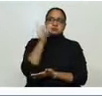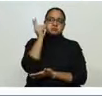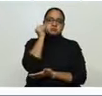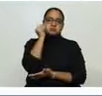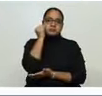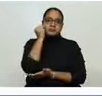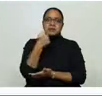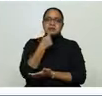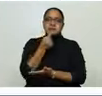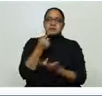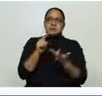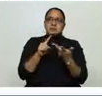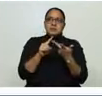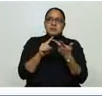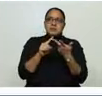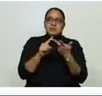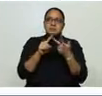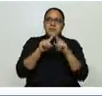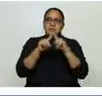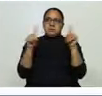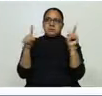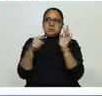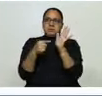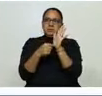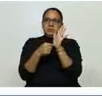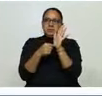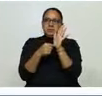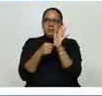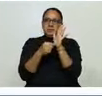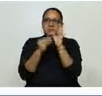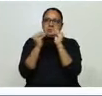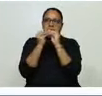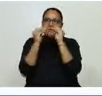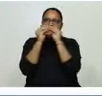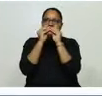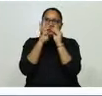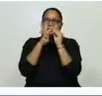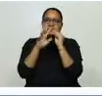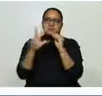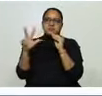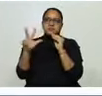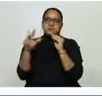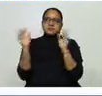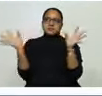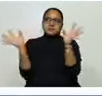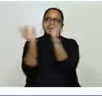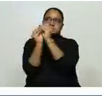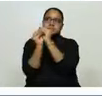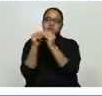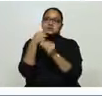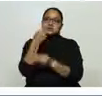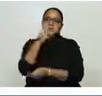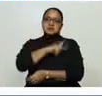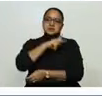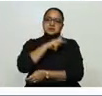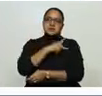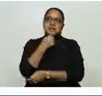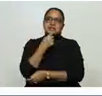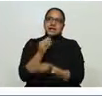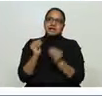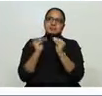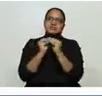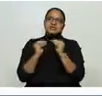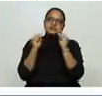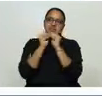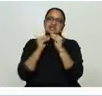.396, pero como ustedes ven, nos suman el 43% en la región del norte. Es donde más